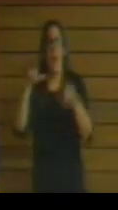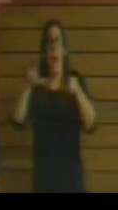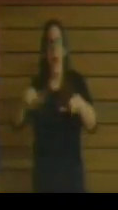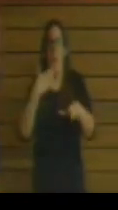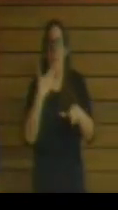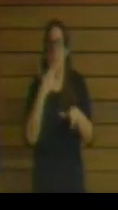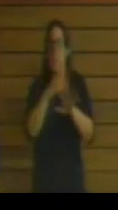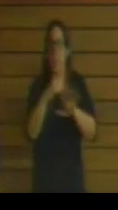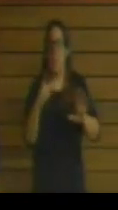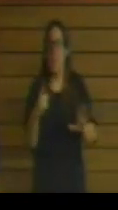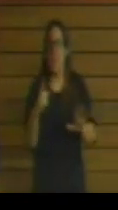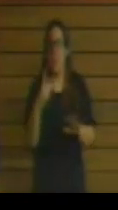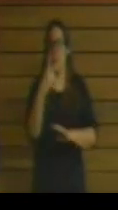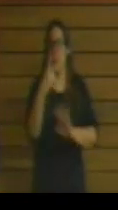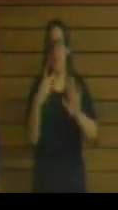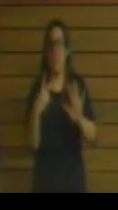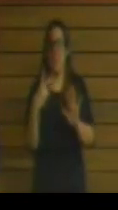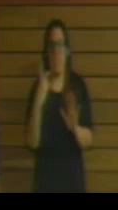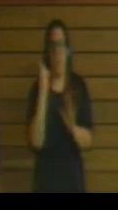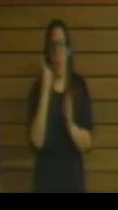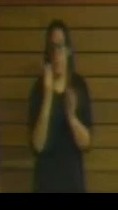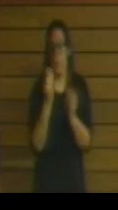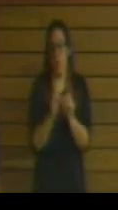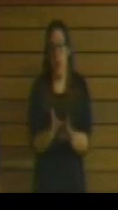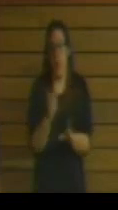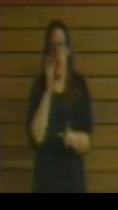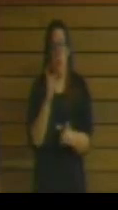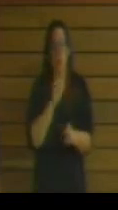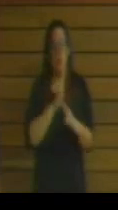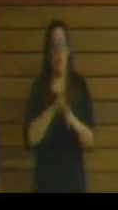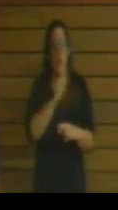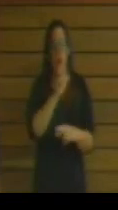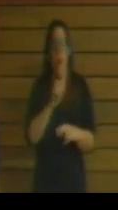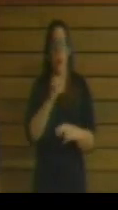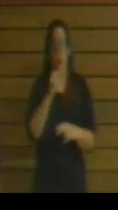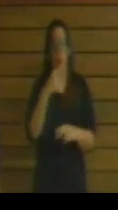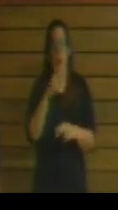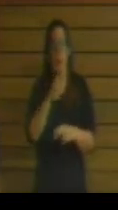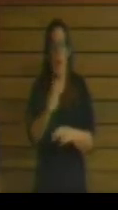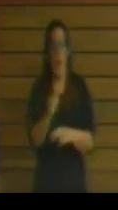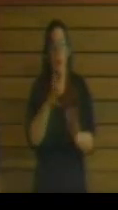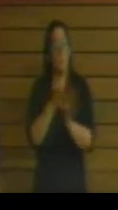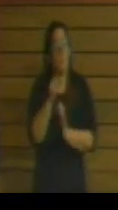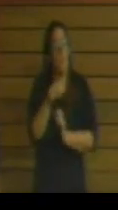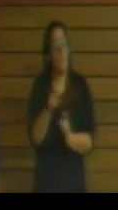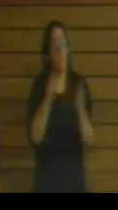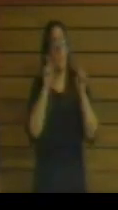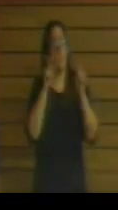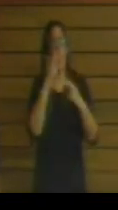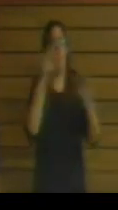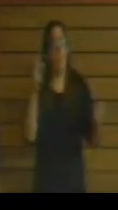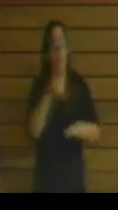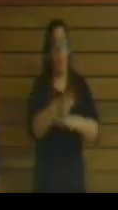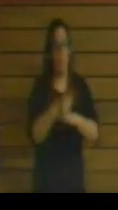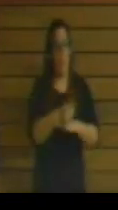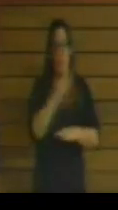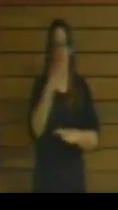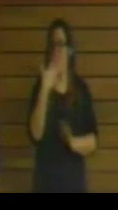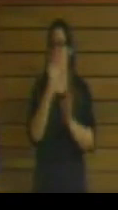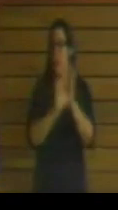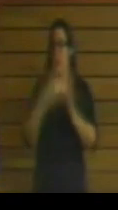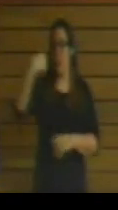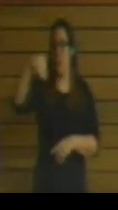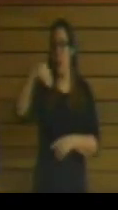como las de Azagra. Y eso es enseñanza pública y obligatoria. Y por lo tanto, el decreto foral cuatrocientos veintiuno